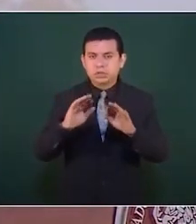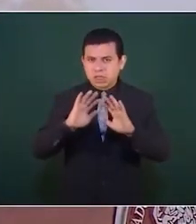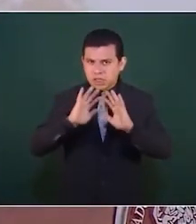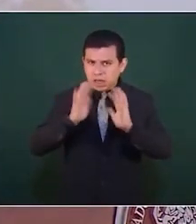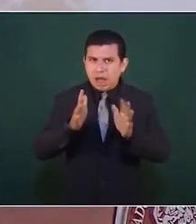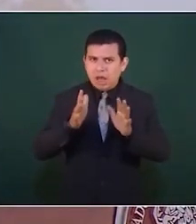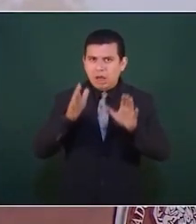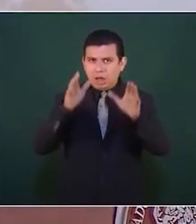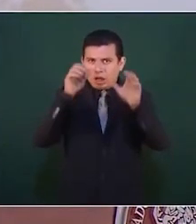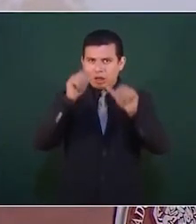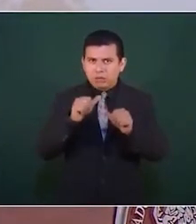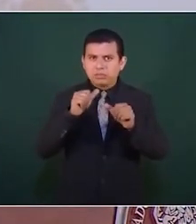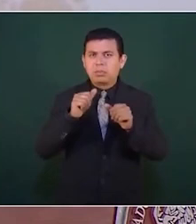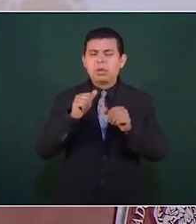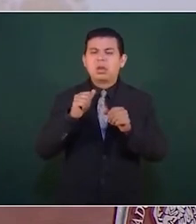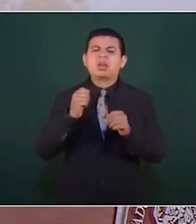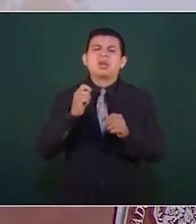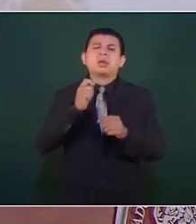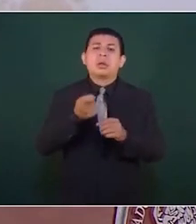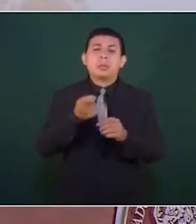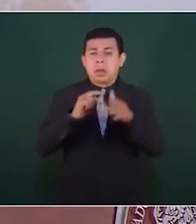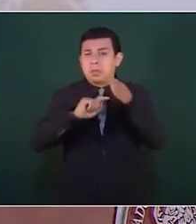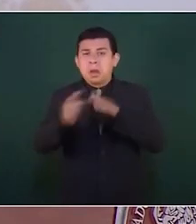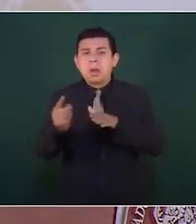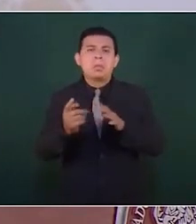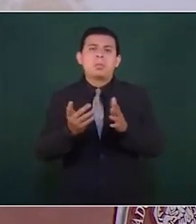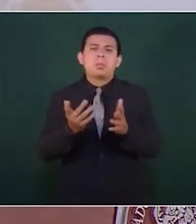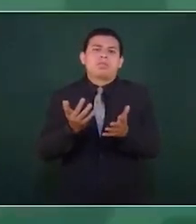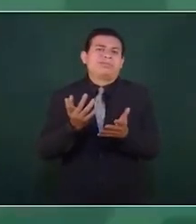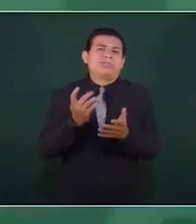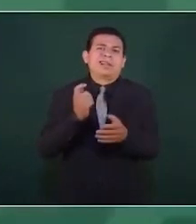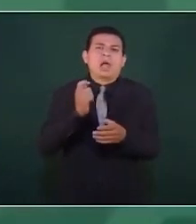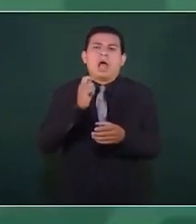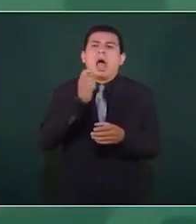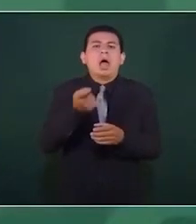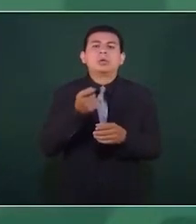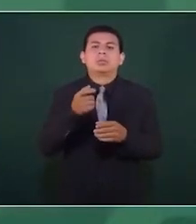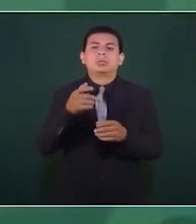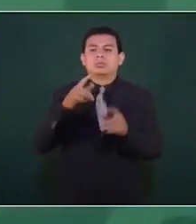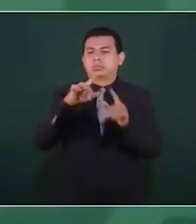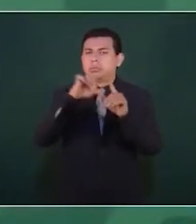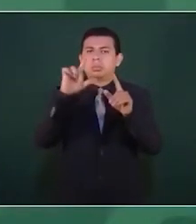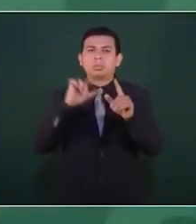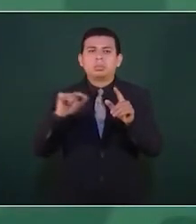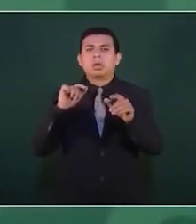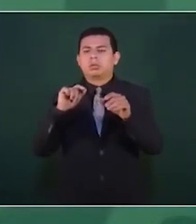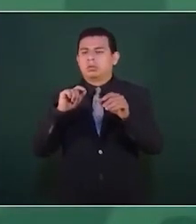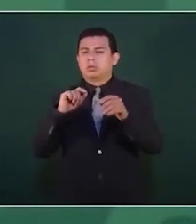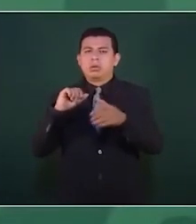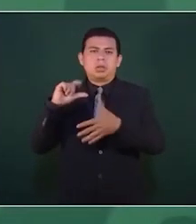de la diversidad y de lo que es la pluralidad democrática.